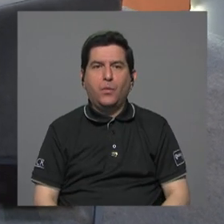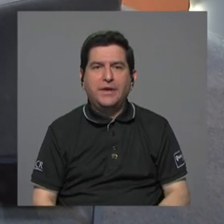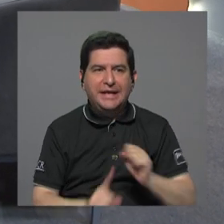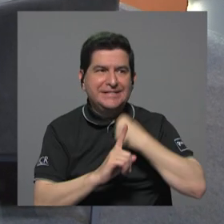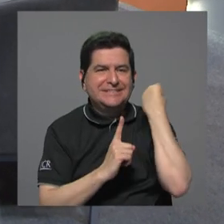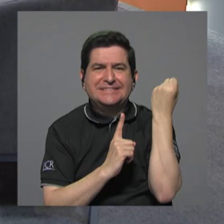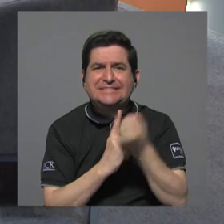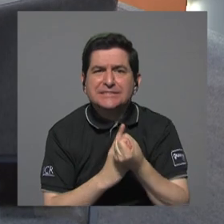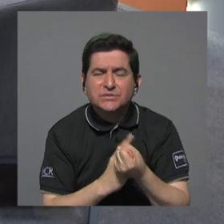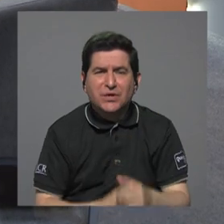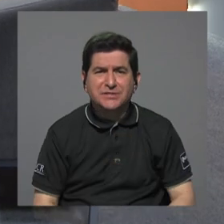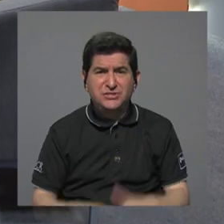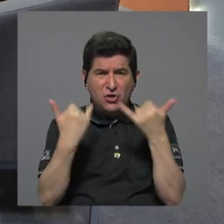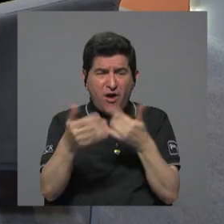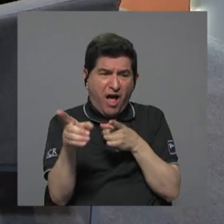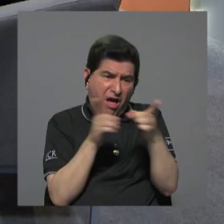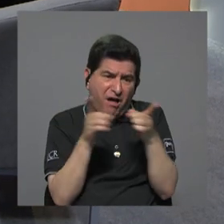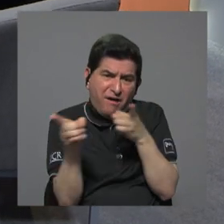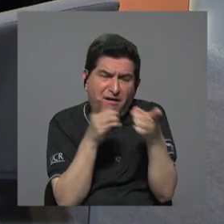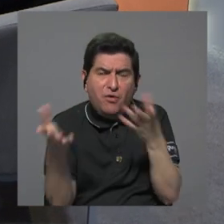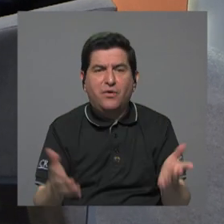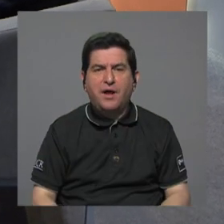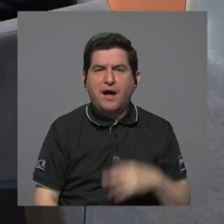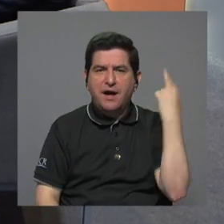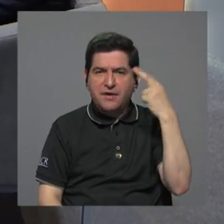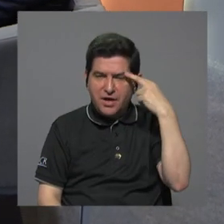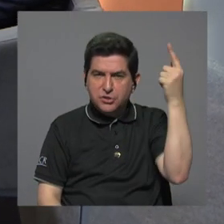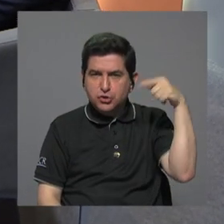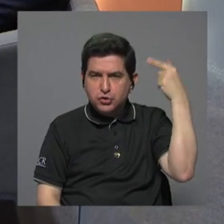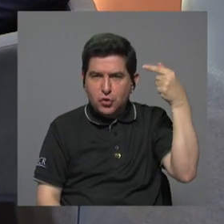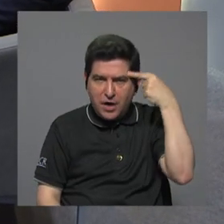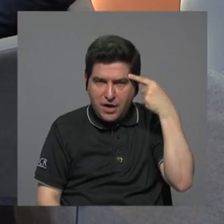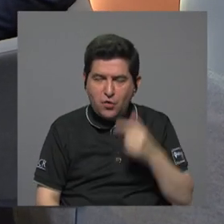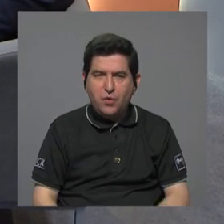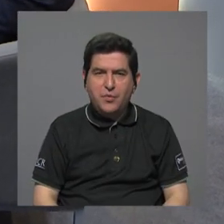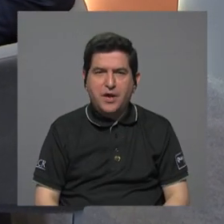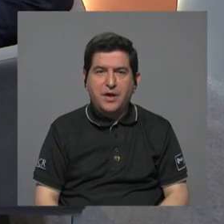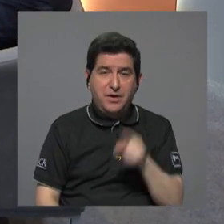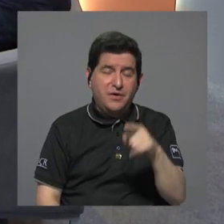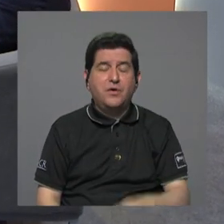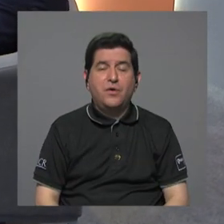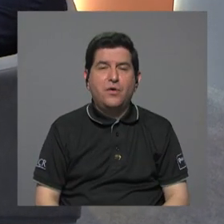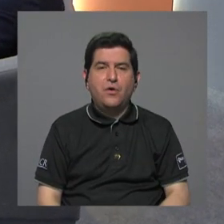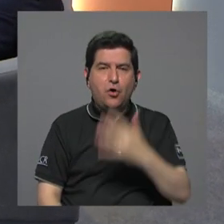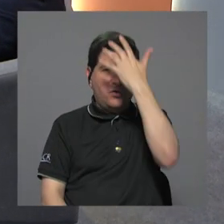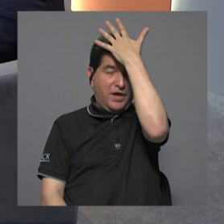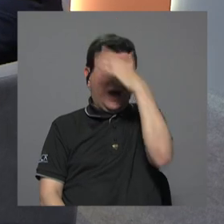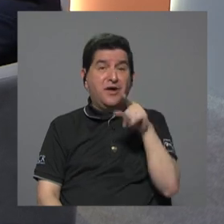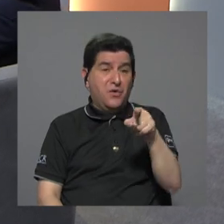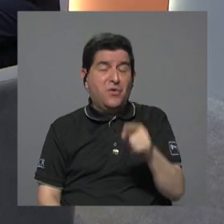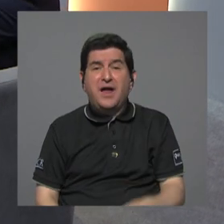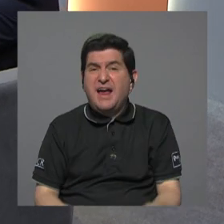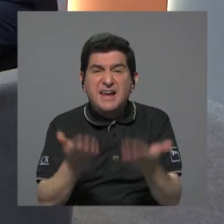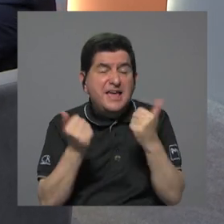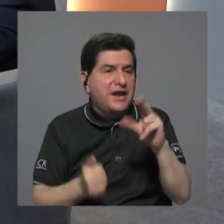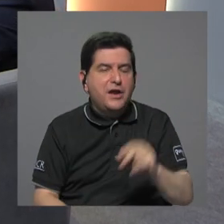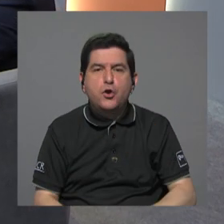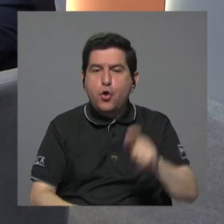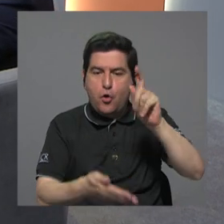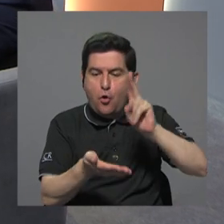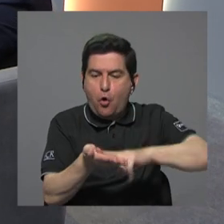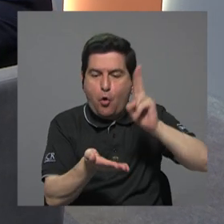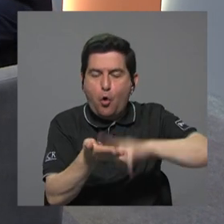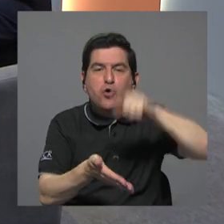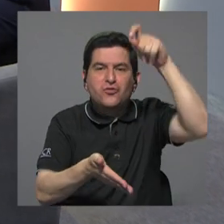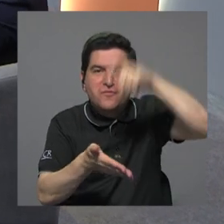condiciones que estamos describiendo es porque el gobierno está compelido Carlos Alvarado no es que si él quiere hay un contrato firmado